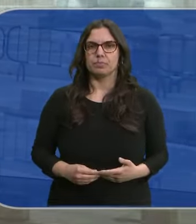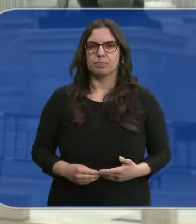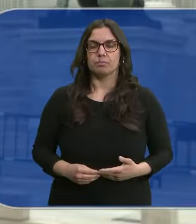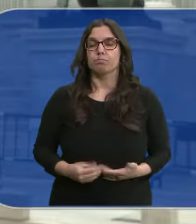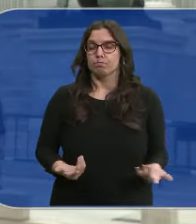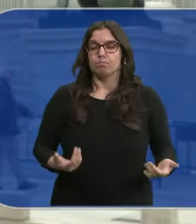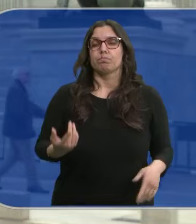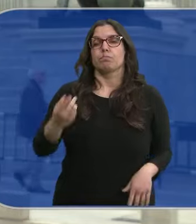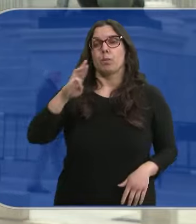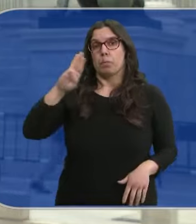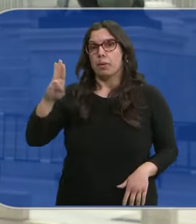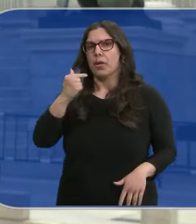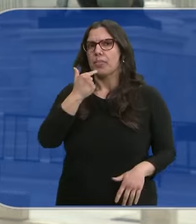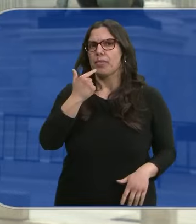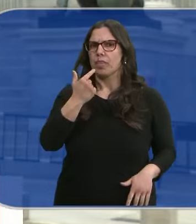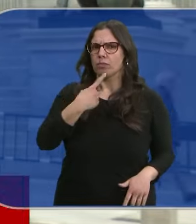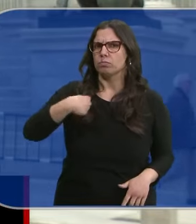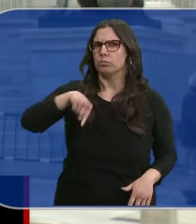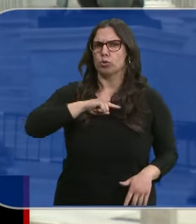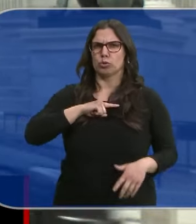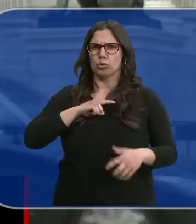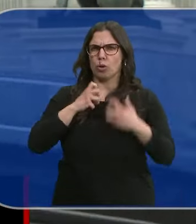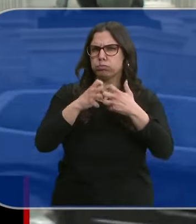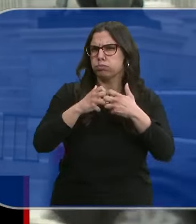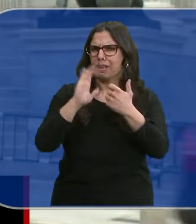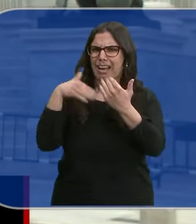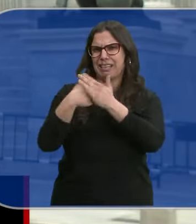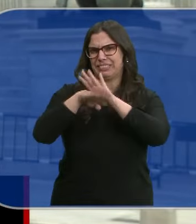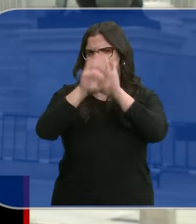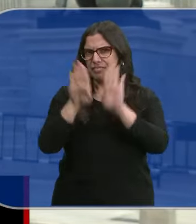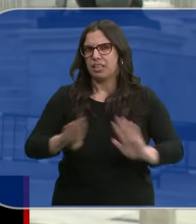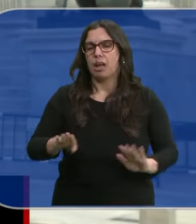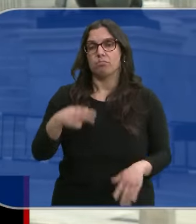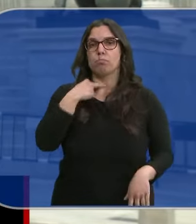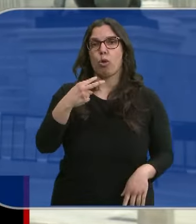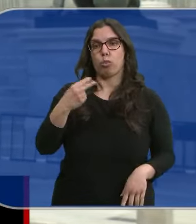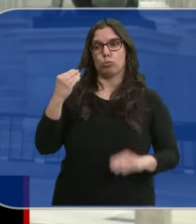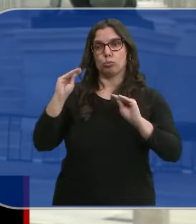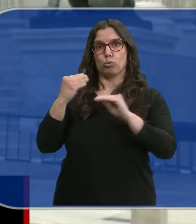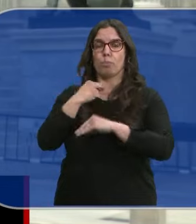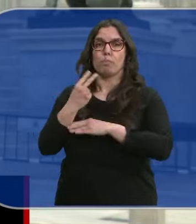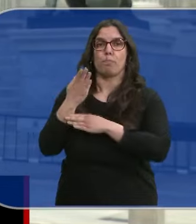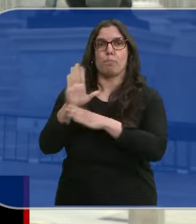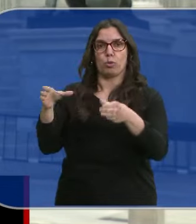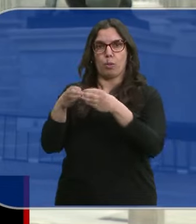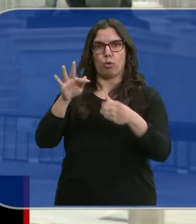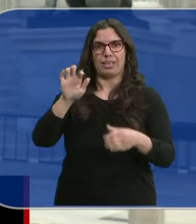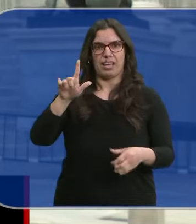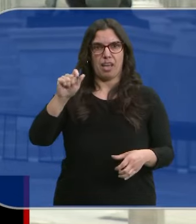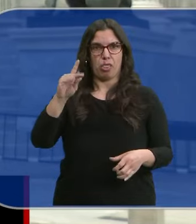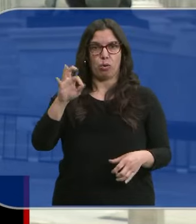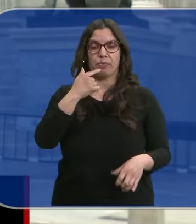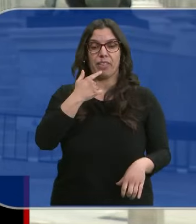Si los populares dicen estar dispuestos a llegar hasta el final, en palabras de su portavoz Miguel Tellado,